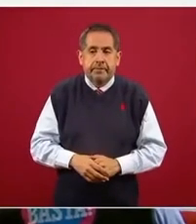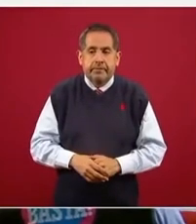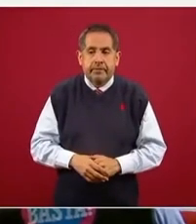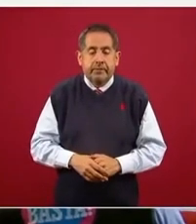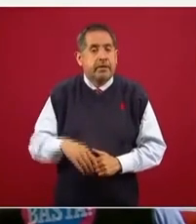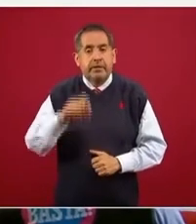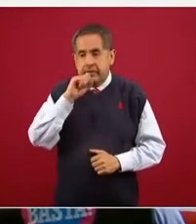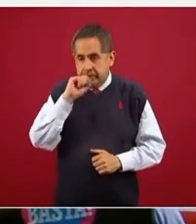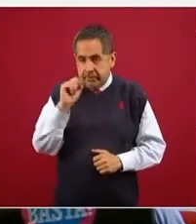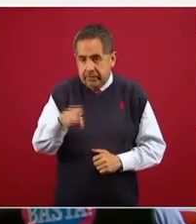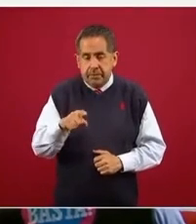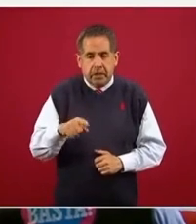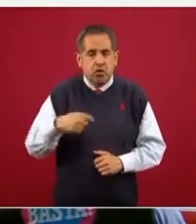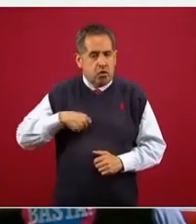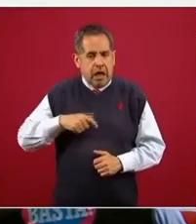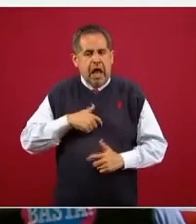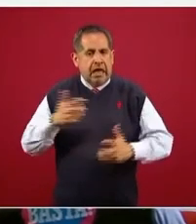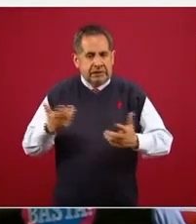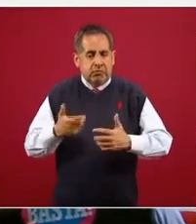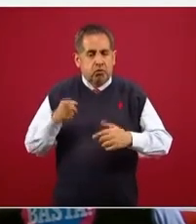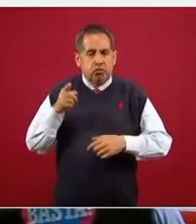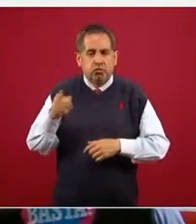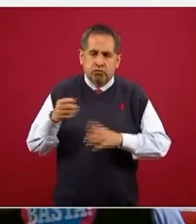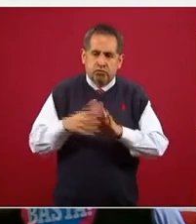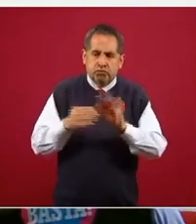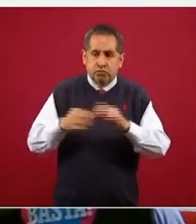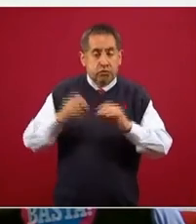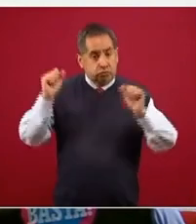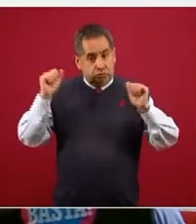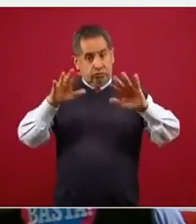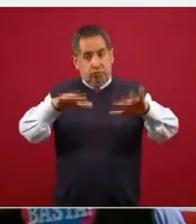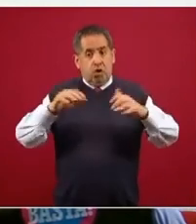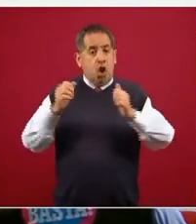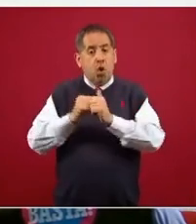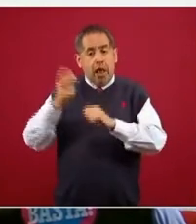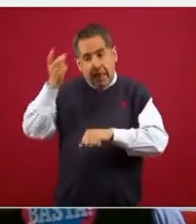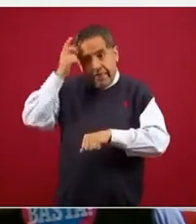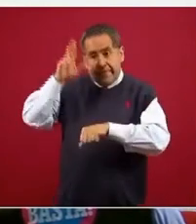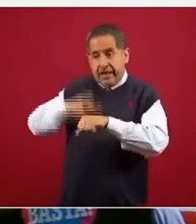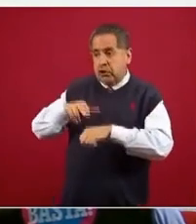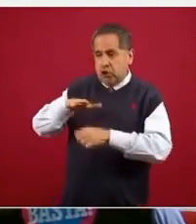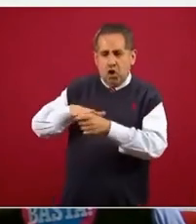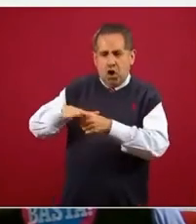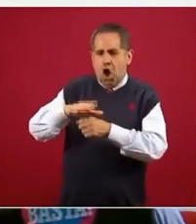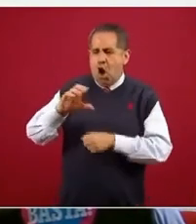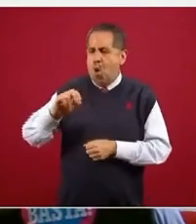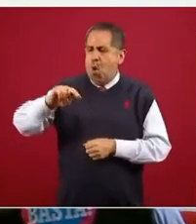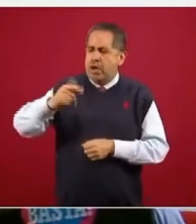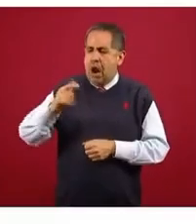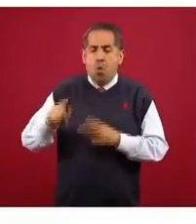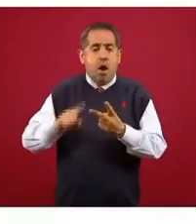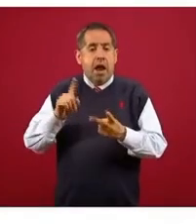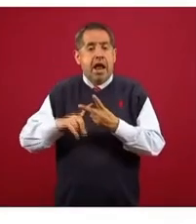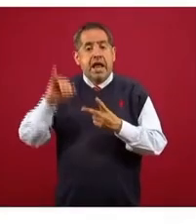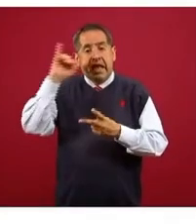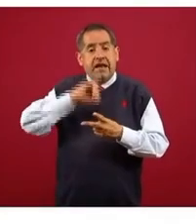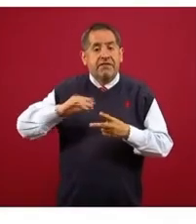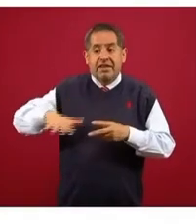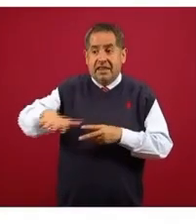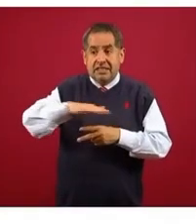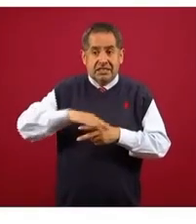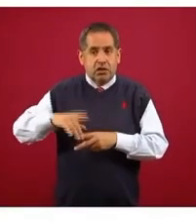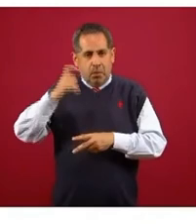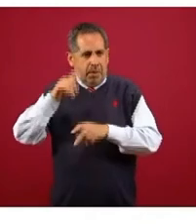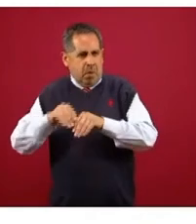Y también hacemos en esta asamblea con el director local de Conagua, con el jefe de distrito de Riego,